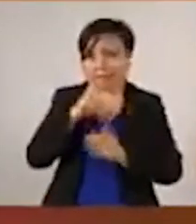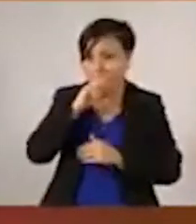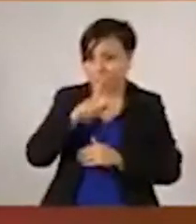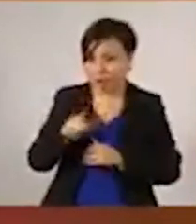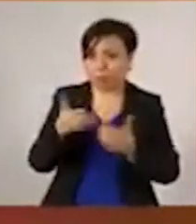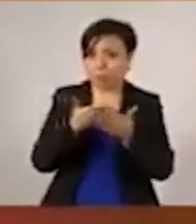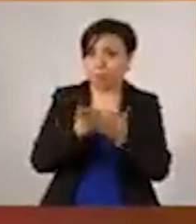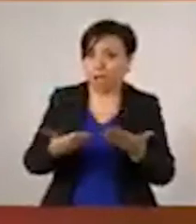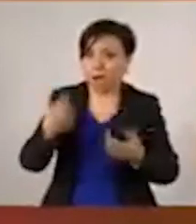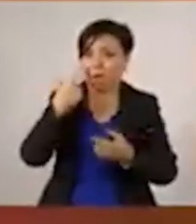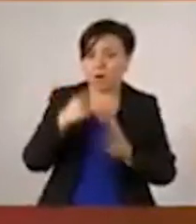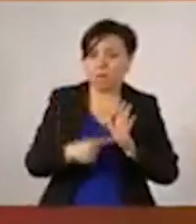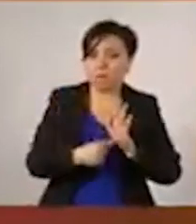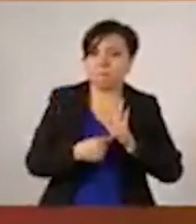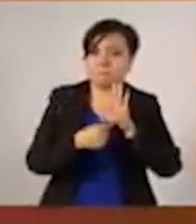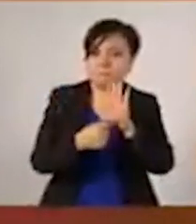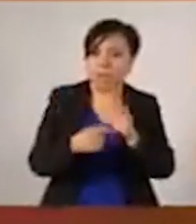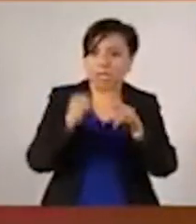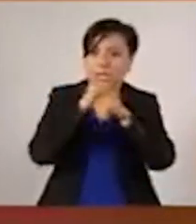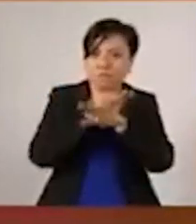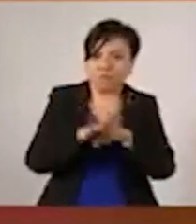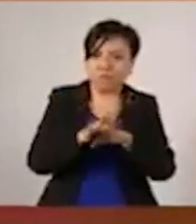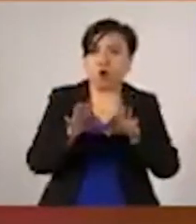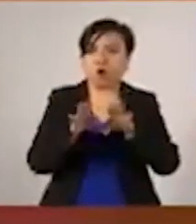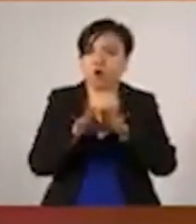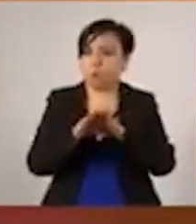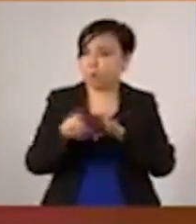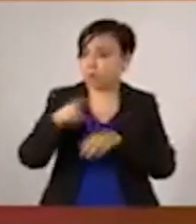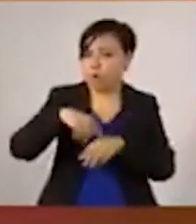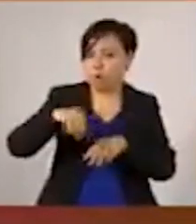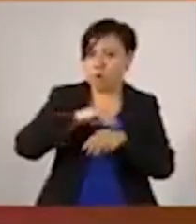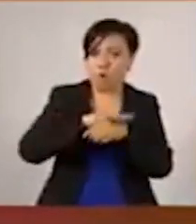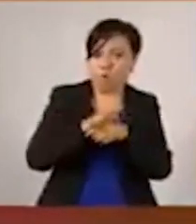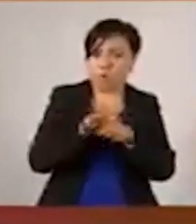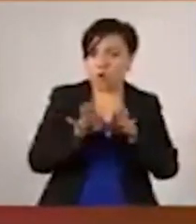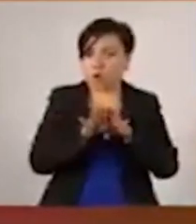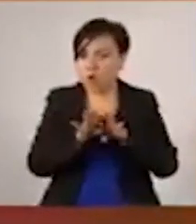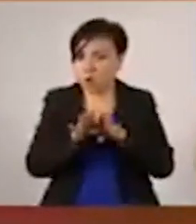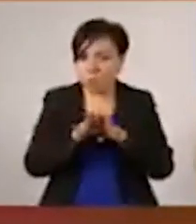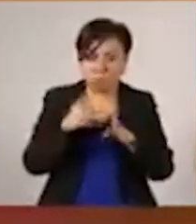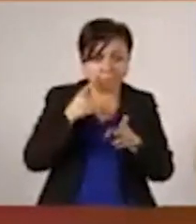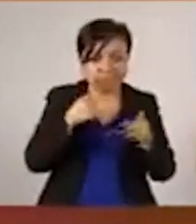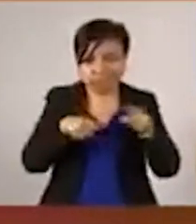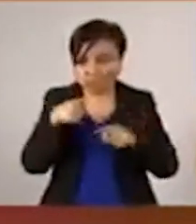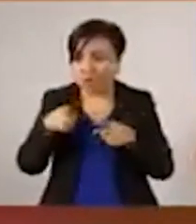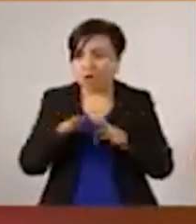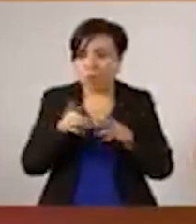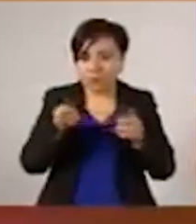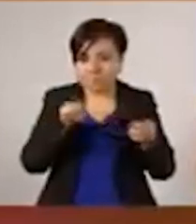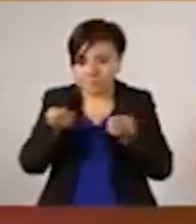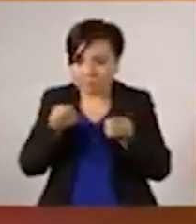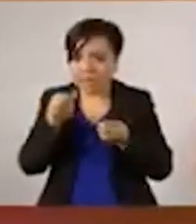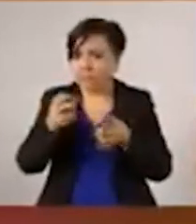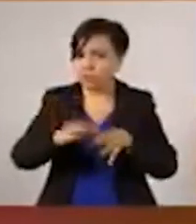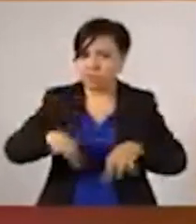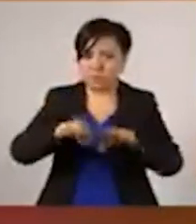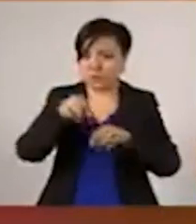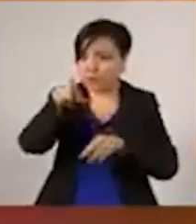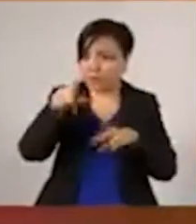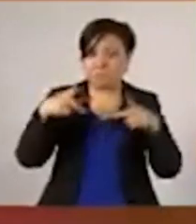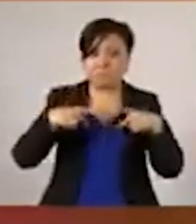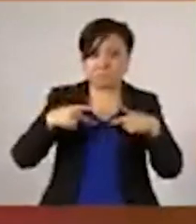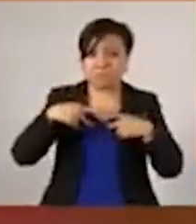respecto al manejo de la pandemia en nuestro país, porque es importante que la gente sepa, que nosotros tengamos claro